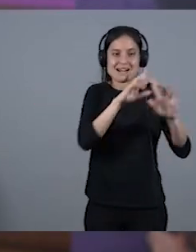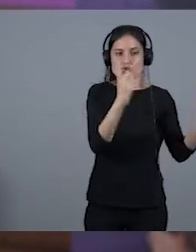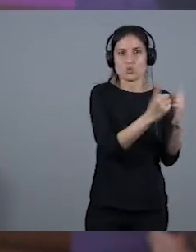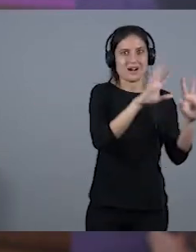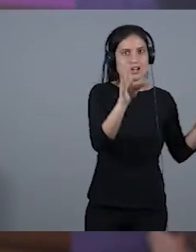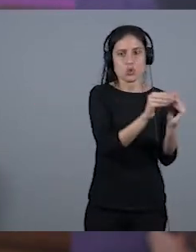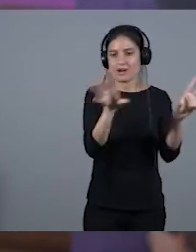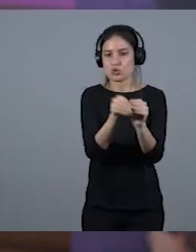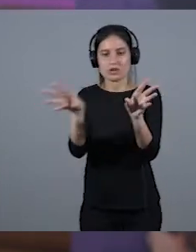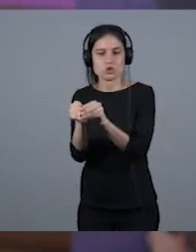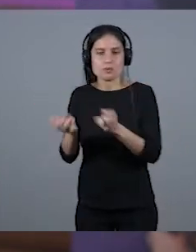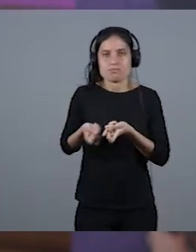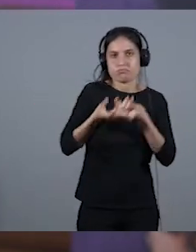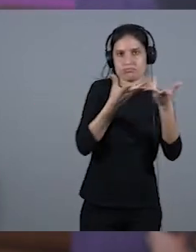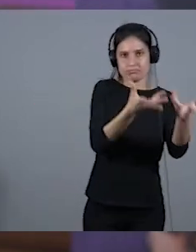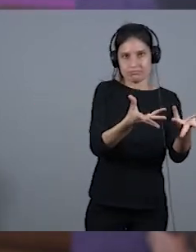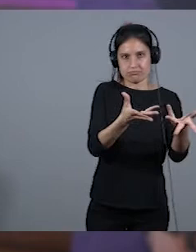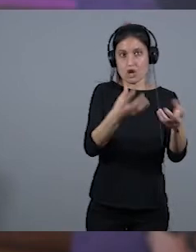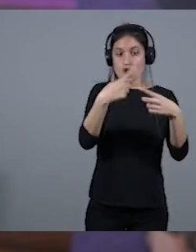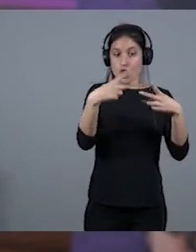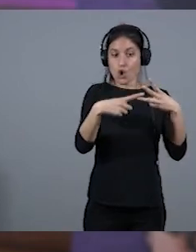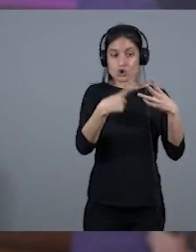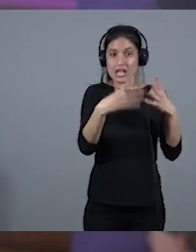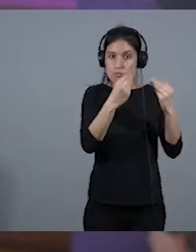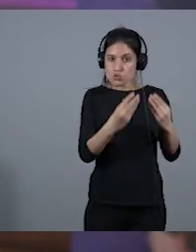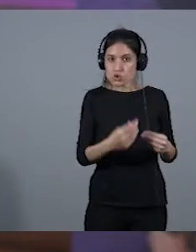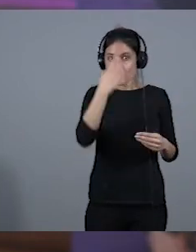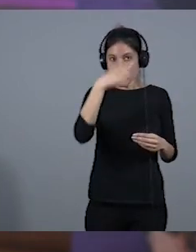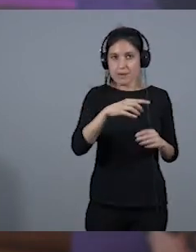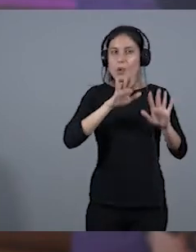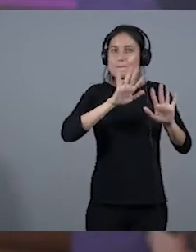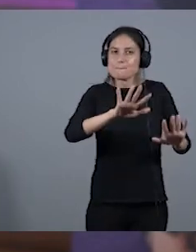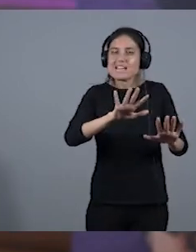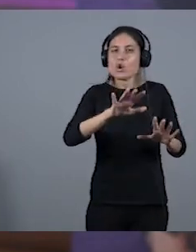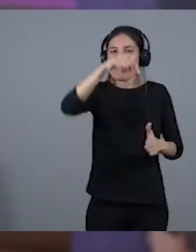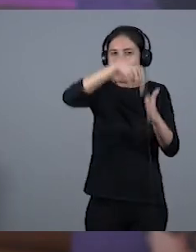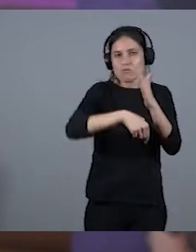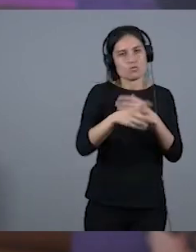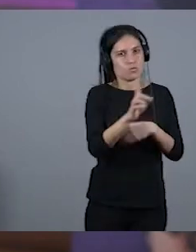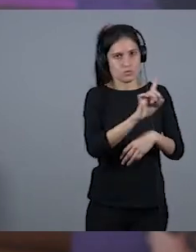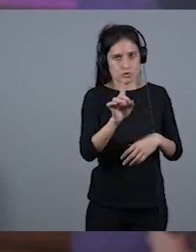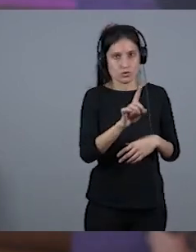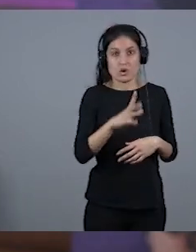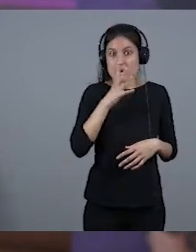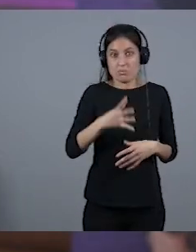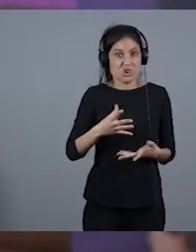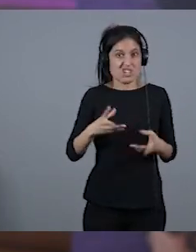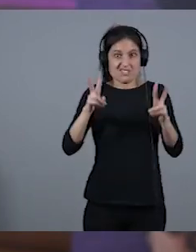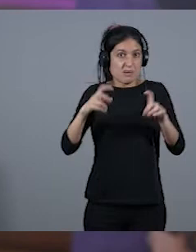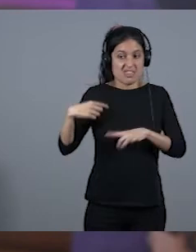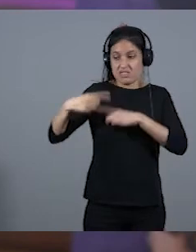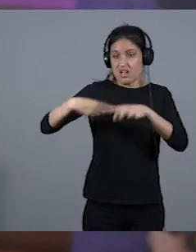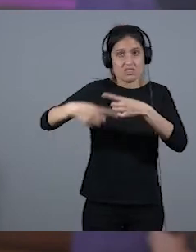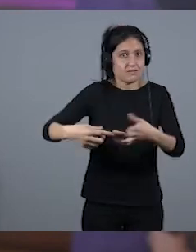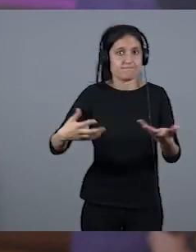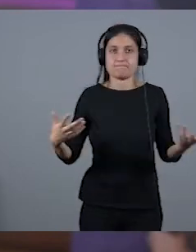sabemos de muchas cosas, pero poquito de esas muchas cosas, por el día a día y por